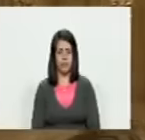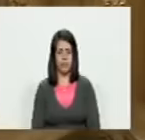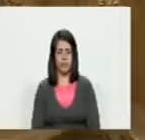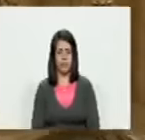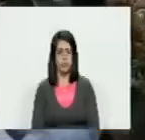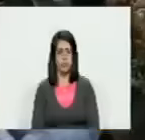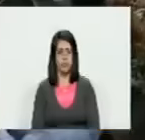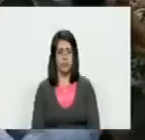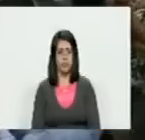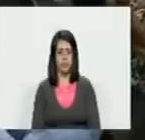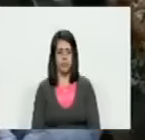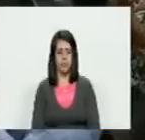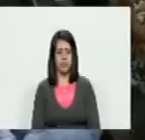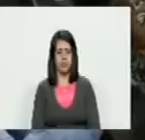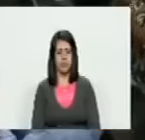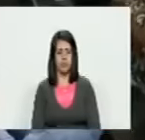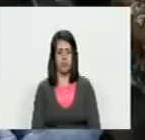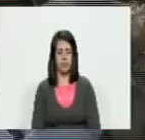gracias